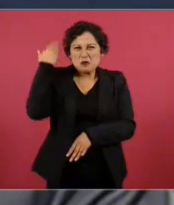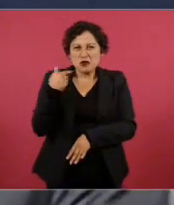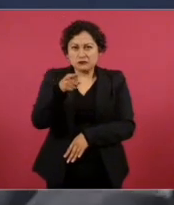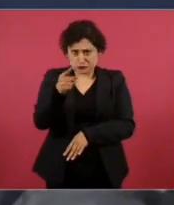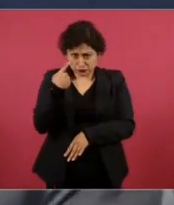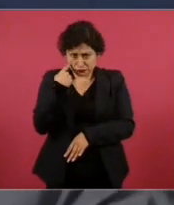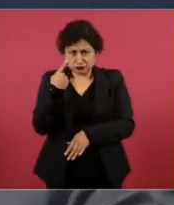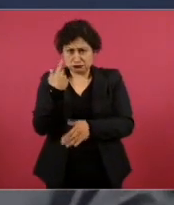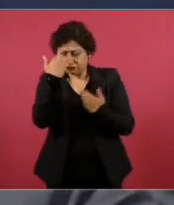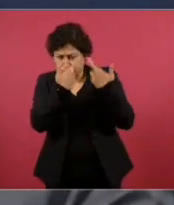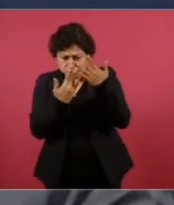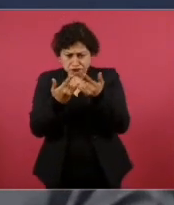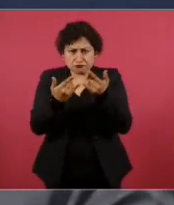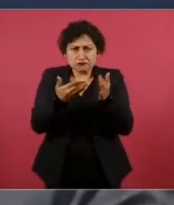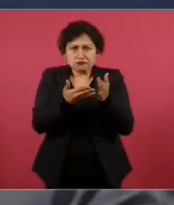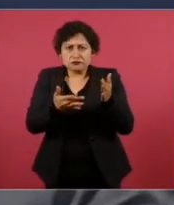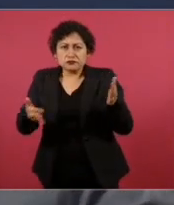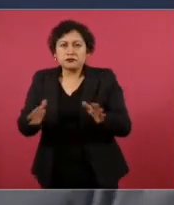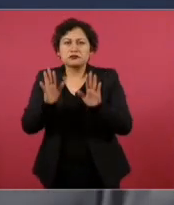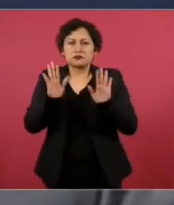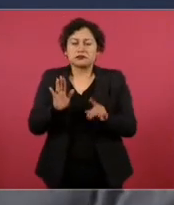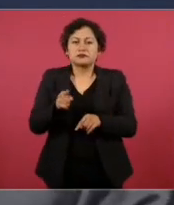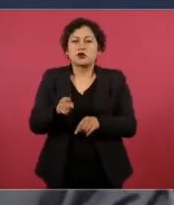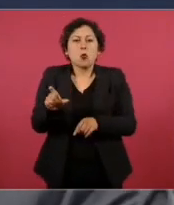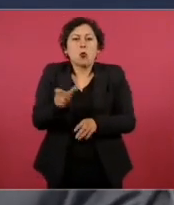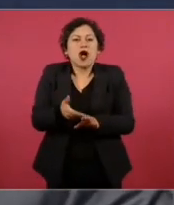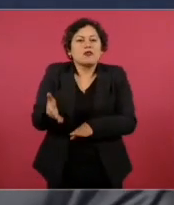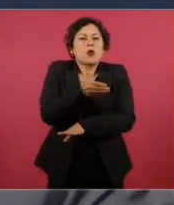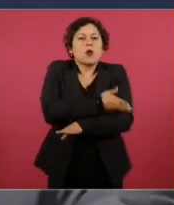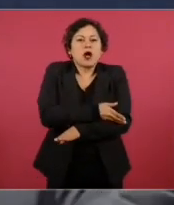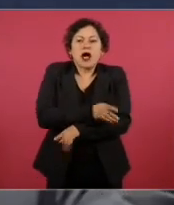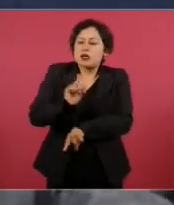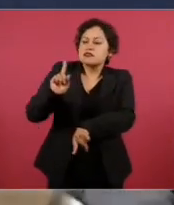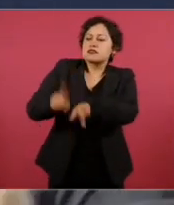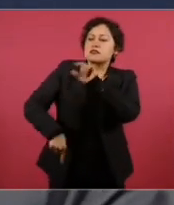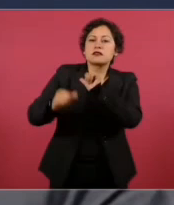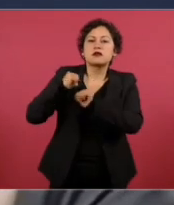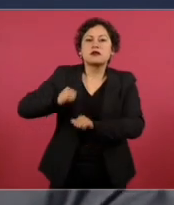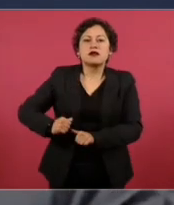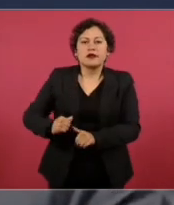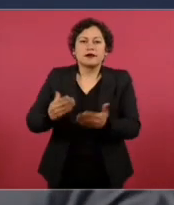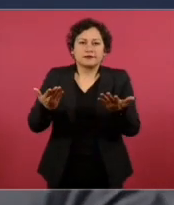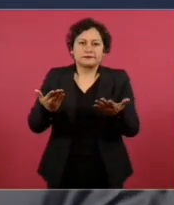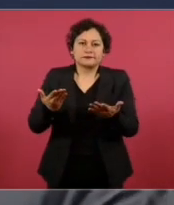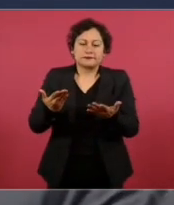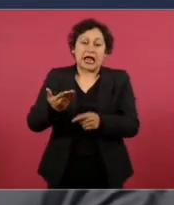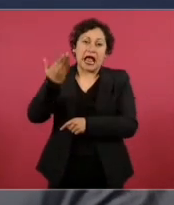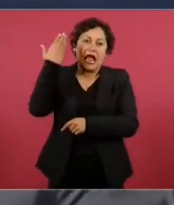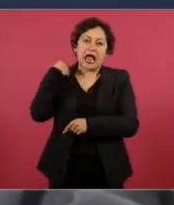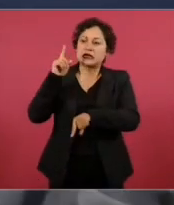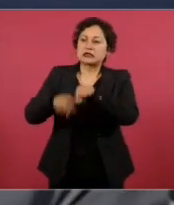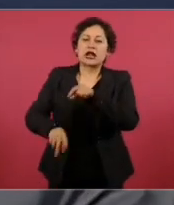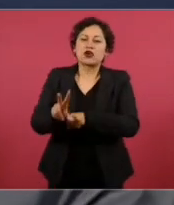un caso de desafuero, aunque no llegó a eso porque lo obligaron a renunciar,